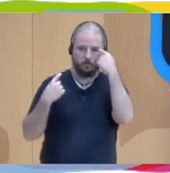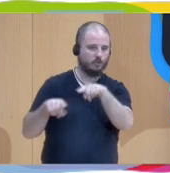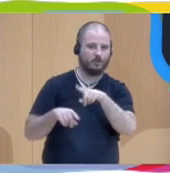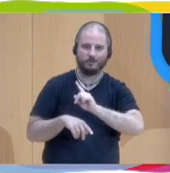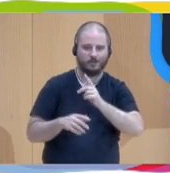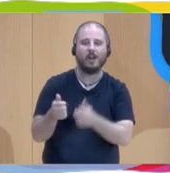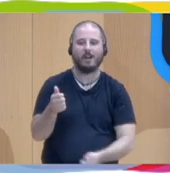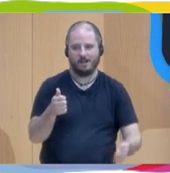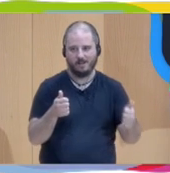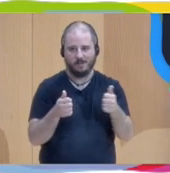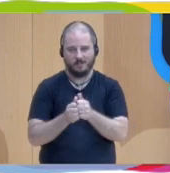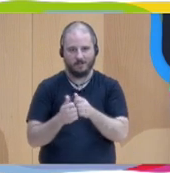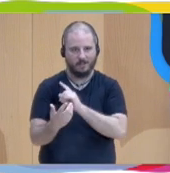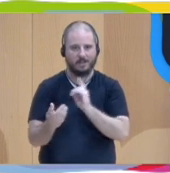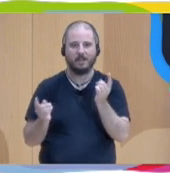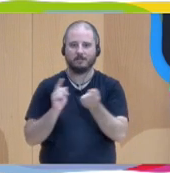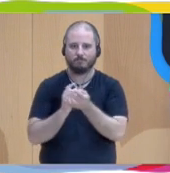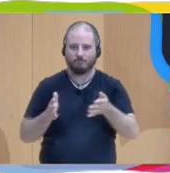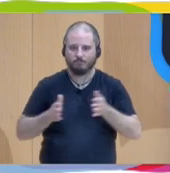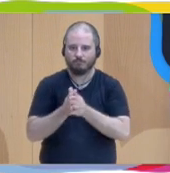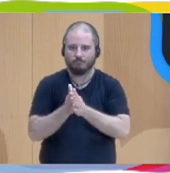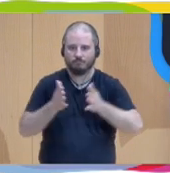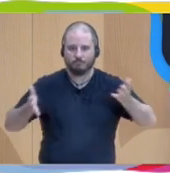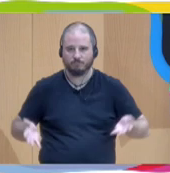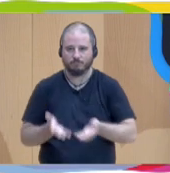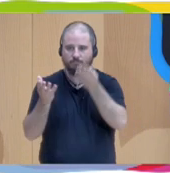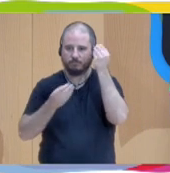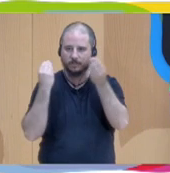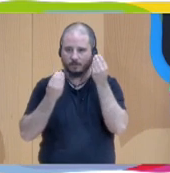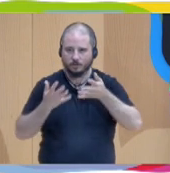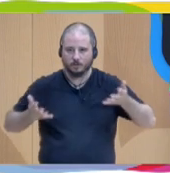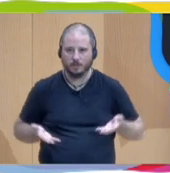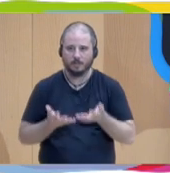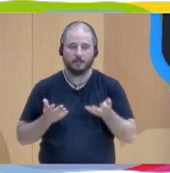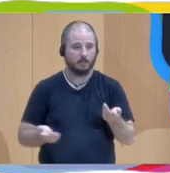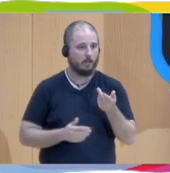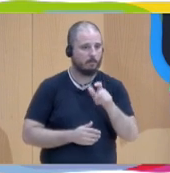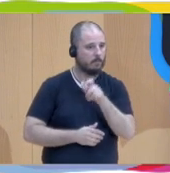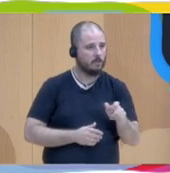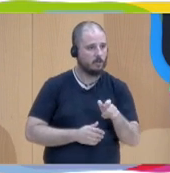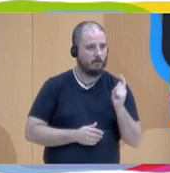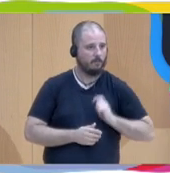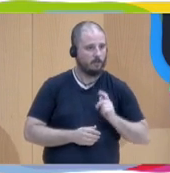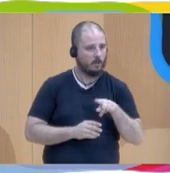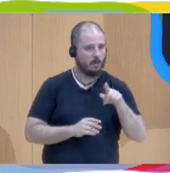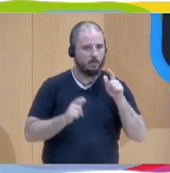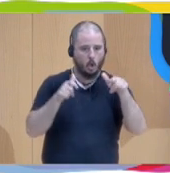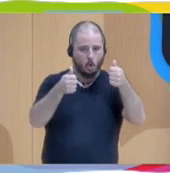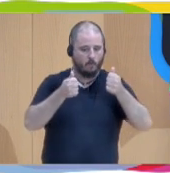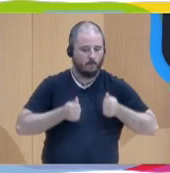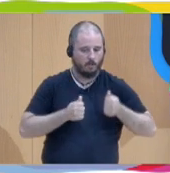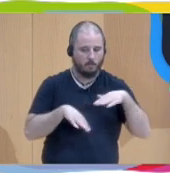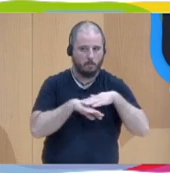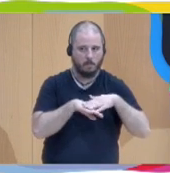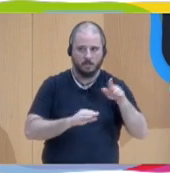y favorecer la reflexión. El tema de la cualificación del personal, en particular, de la competencia básica para